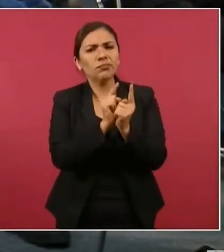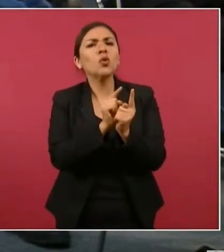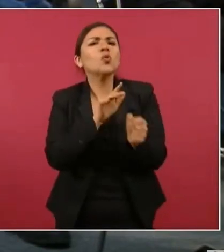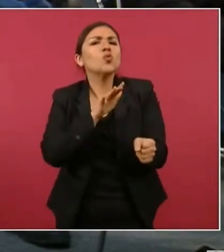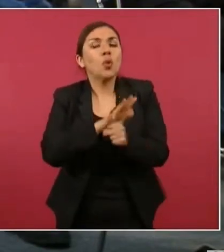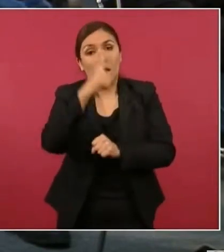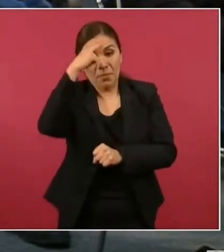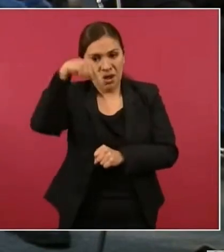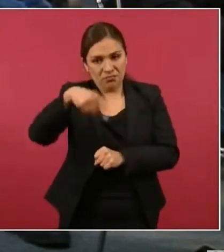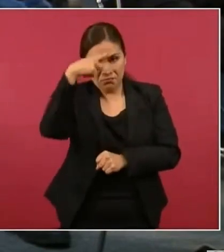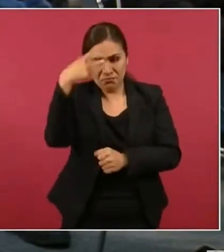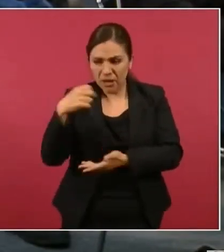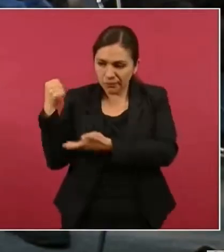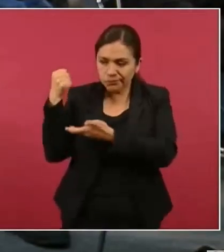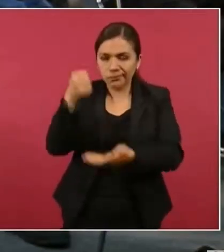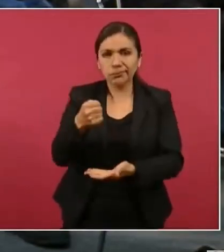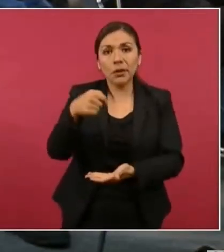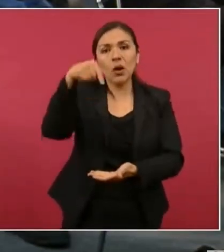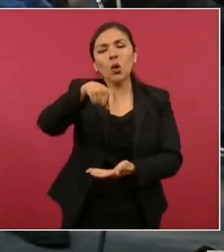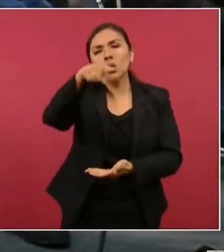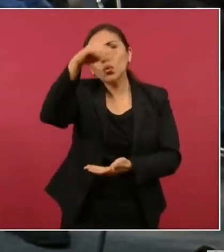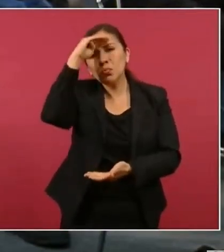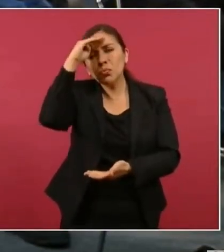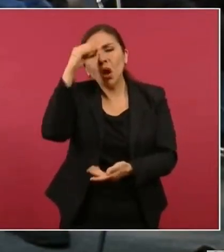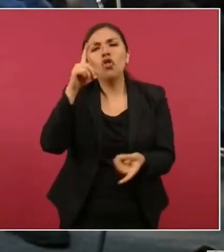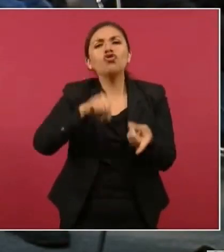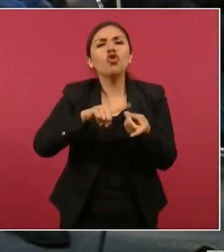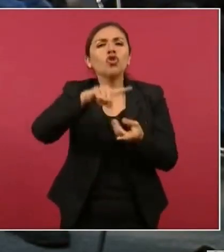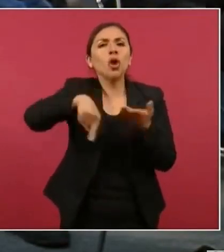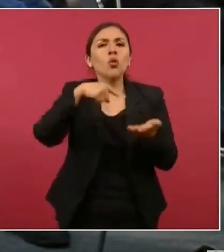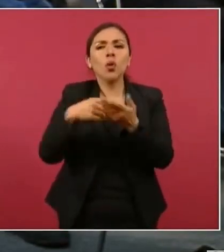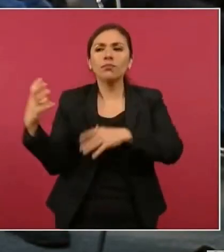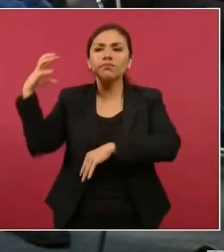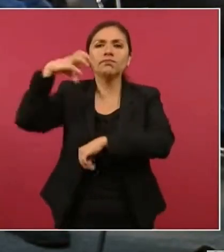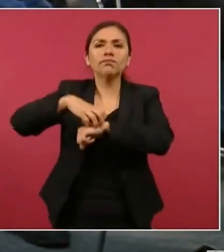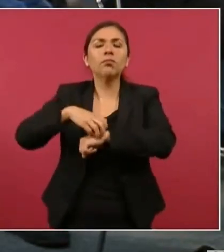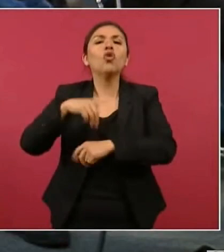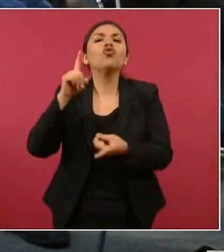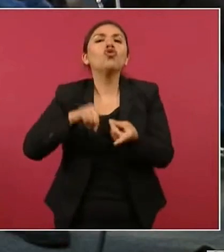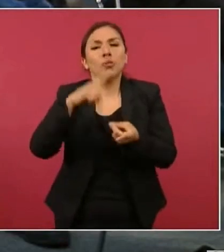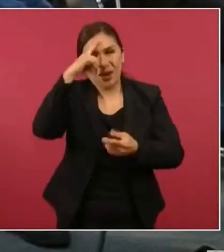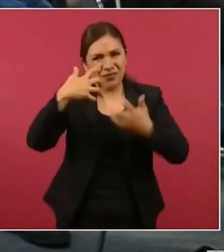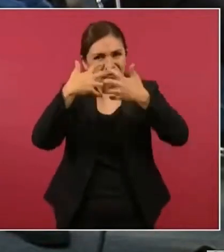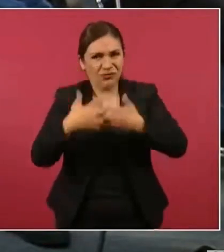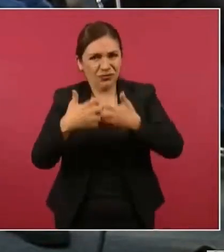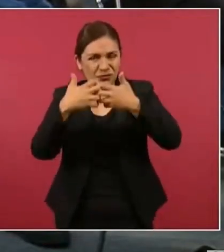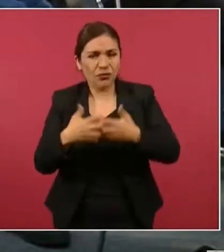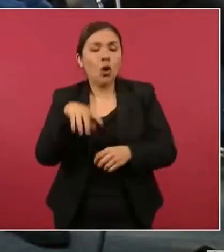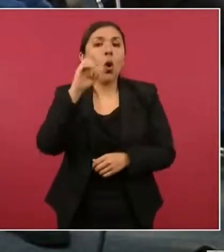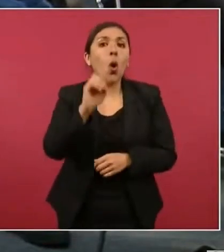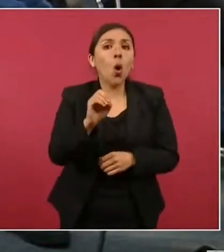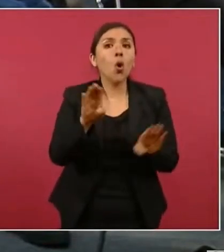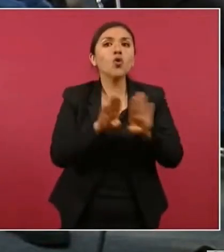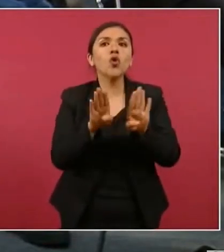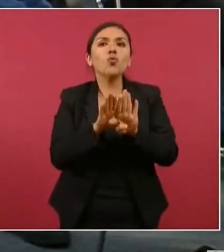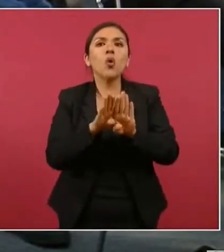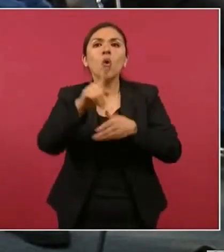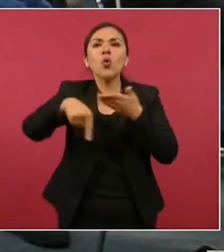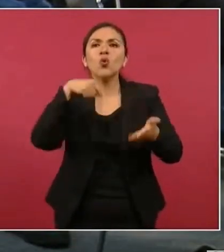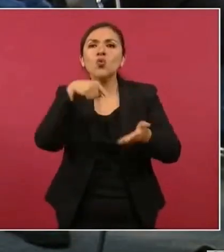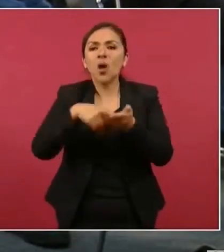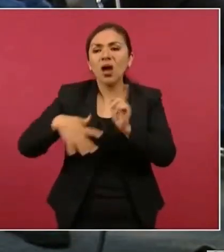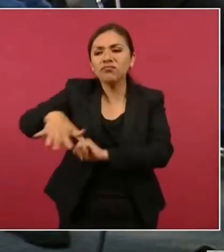invertir en nuestro país y finalmente dónde se instalaría esta planta o bien, como decía el canciller, una especie de ecosistema